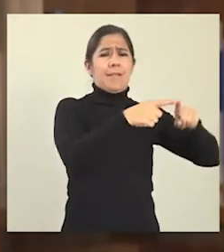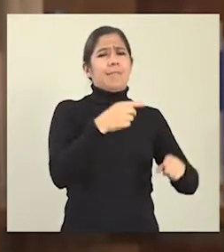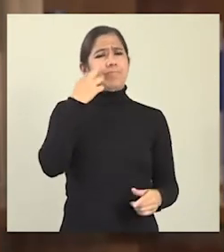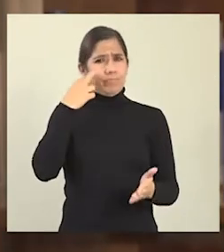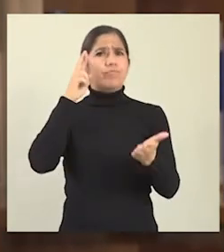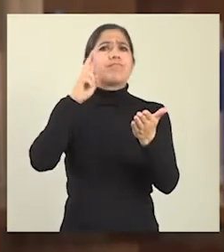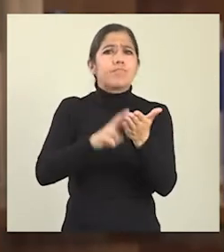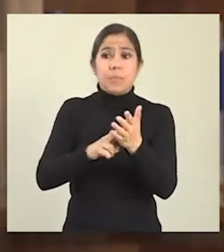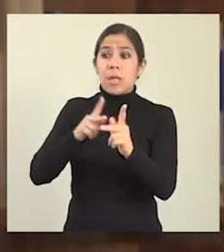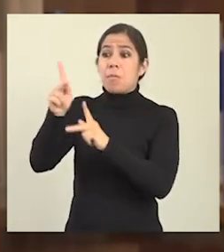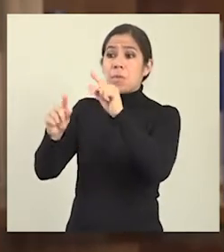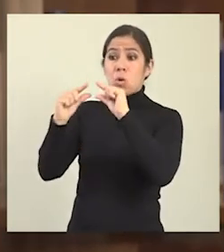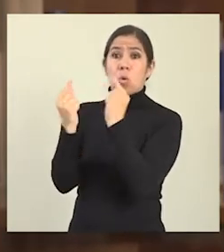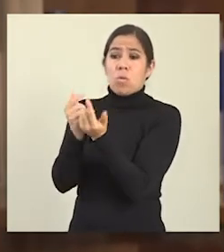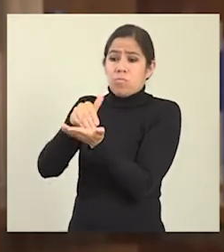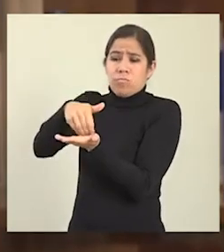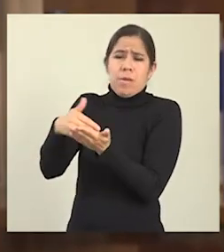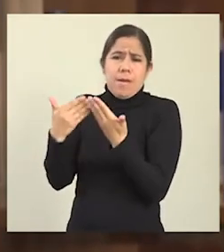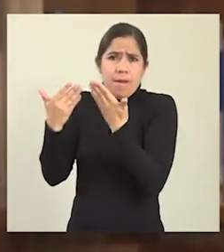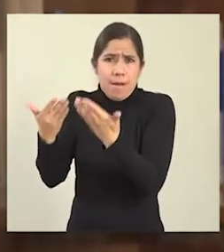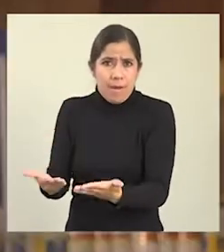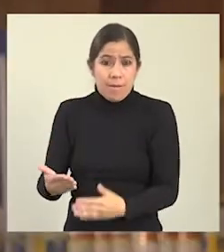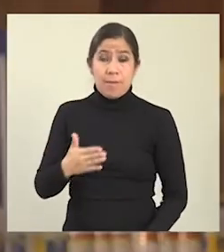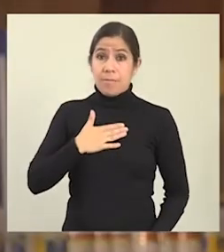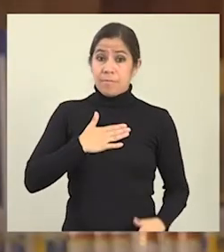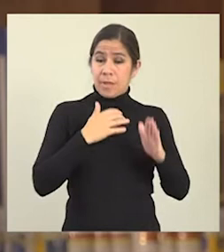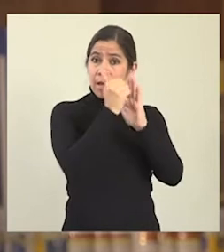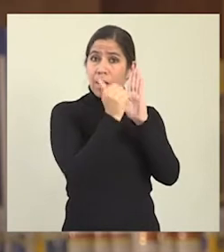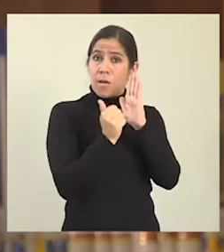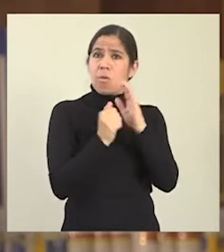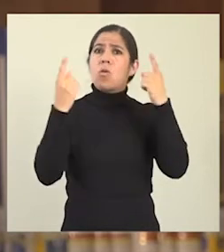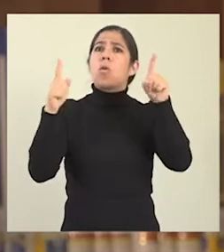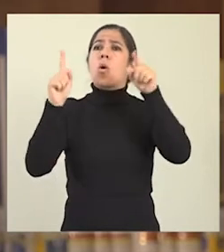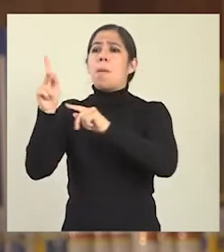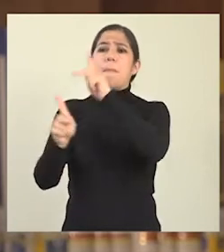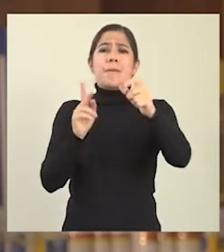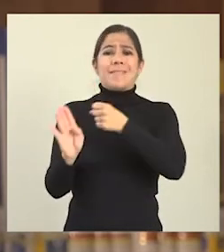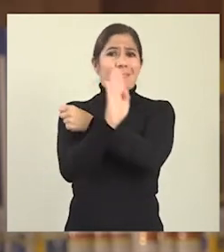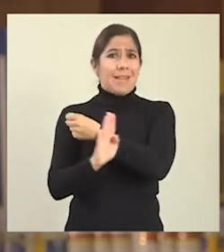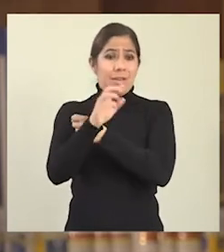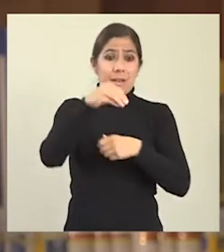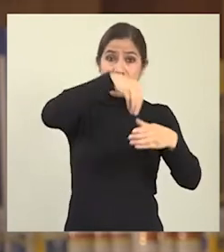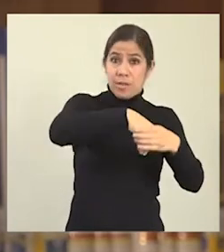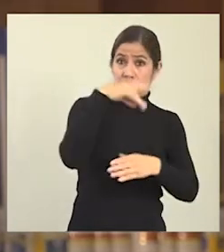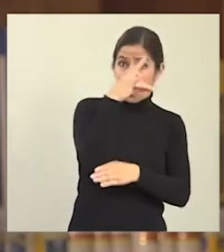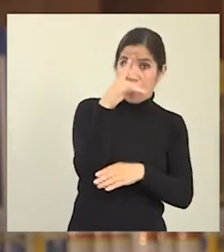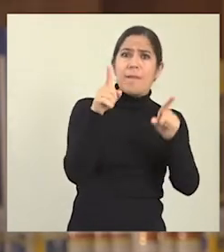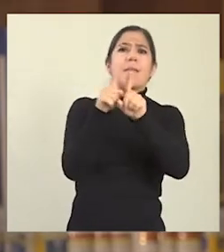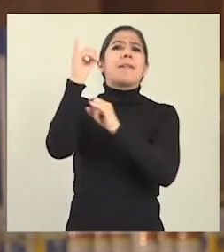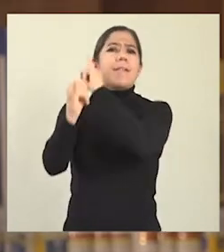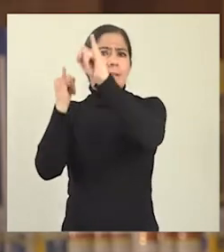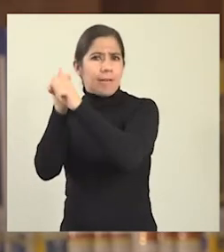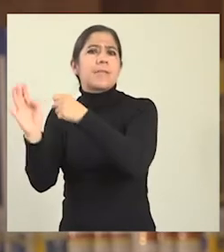continente y de las poblaciones en situación de vulnerabilidad. La abogacía me ha permitido defender a la ciudadanía en ámbito nacional